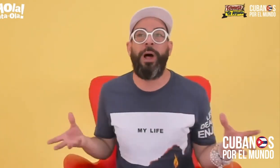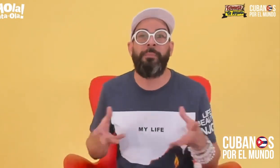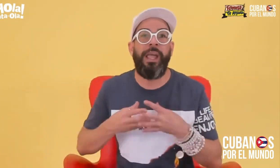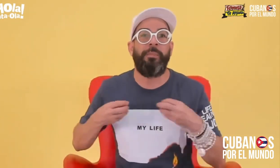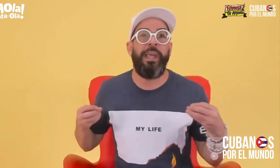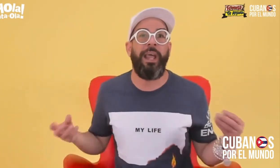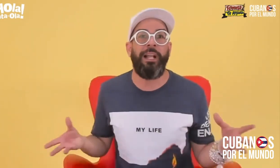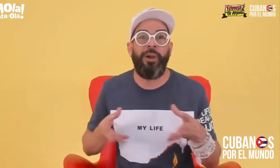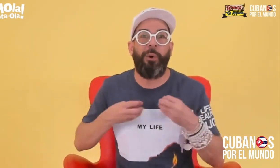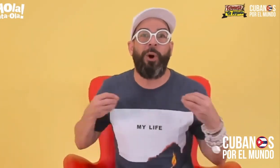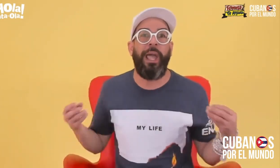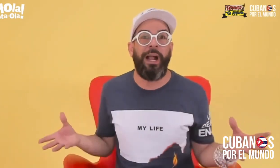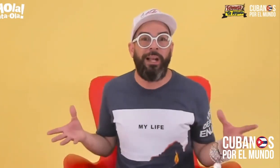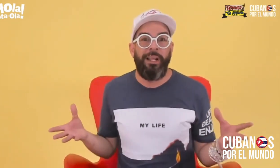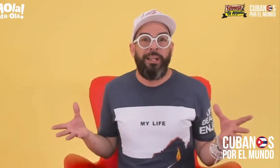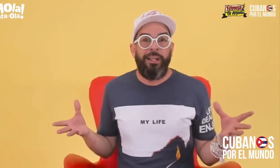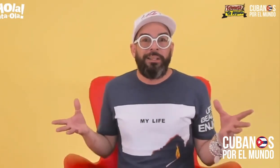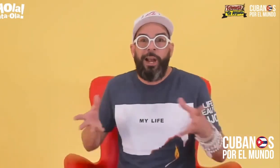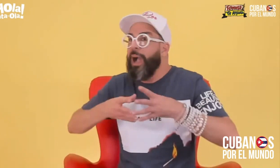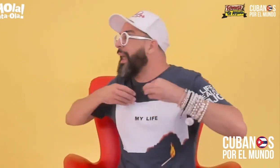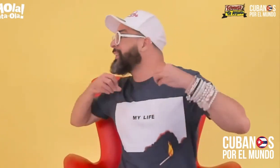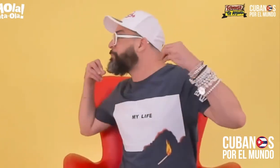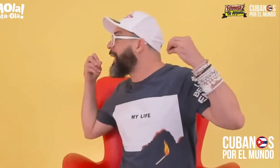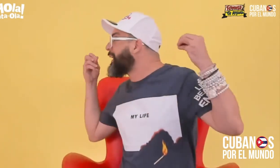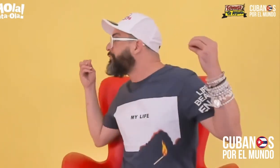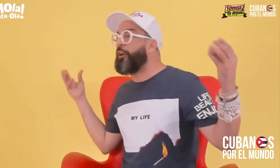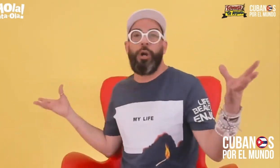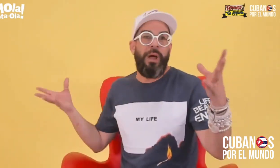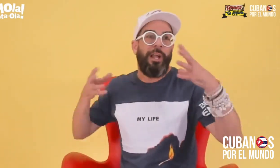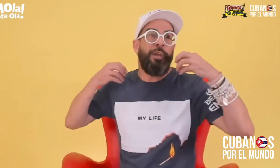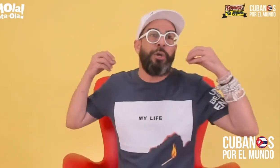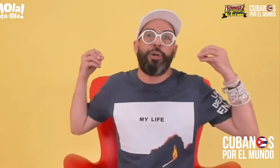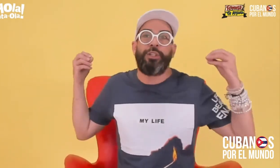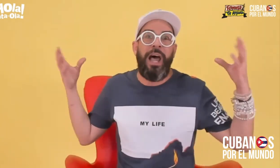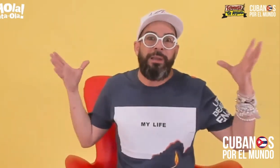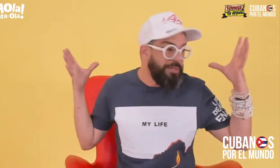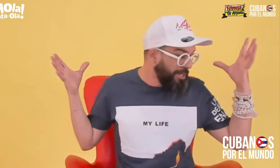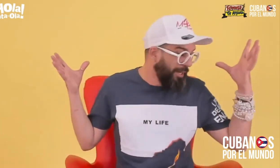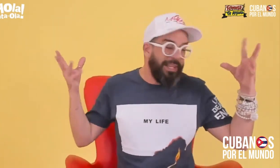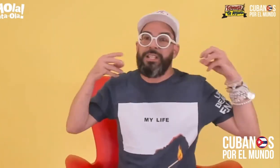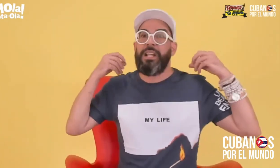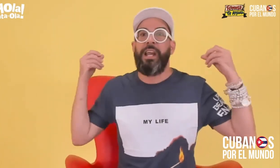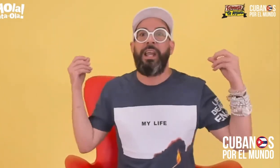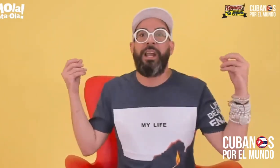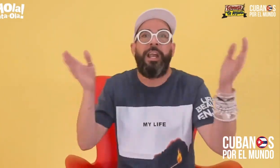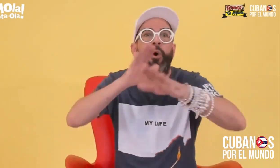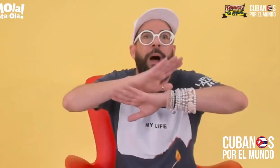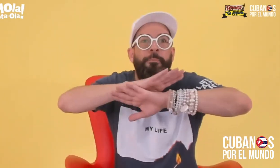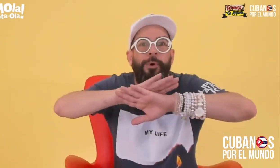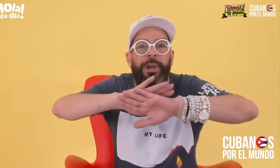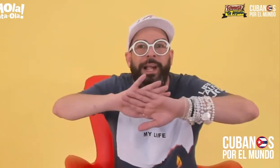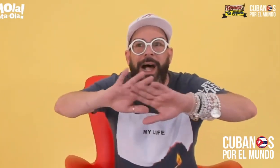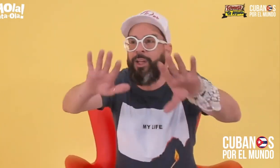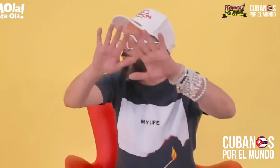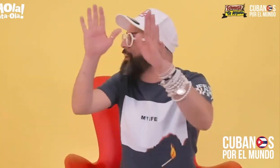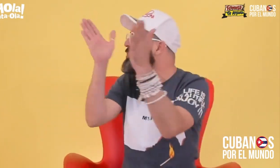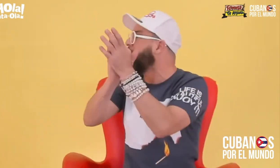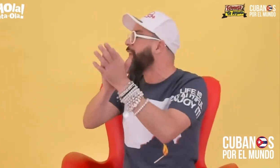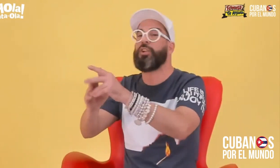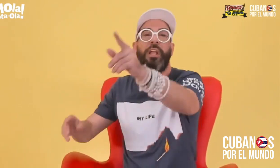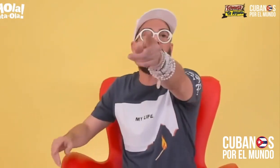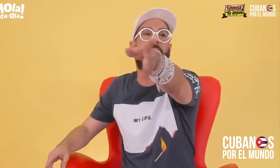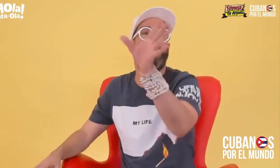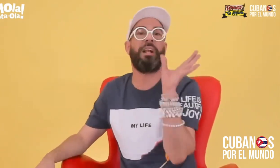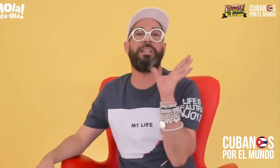de Cibercuba, del Miami Herald, de Nuevo Herald, de las grandes plataformas, del New York Times, de CNN, no han publicado